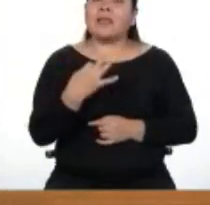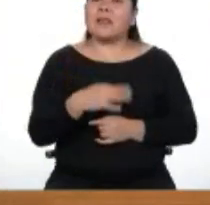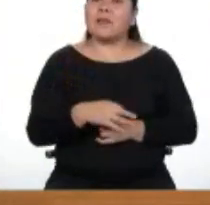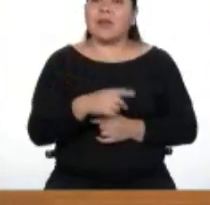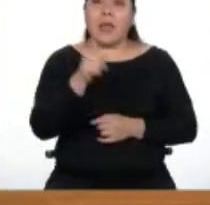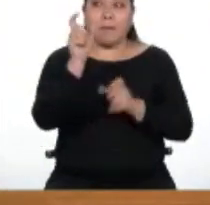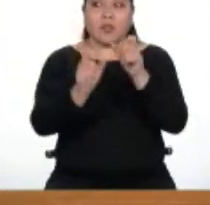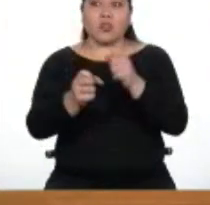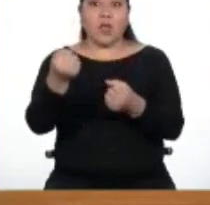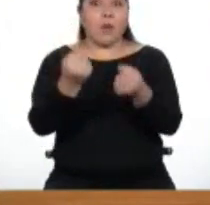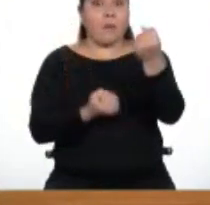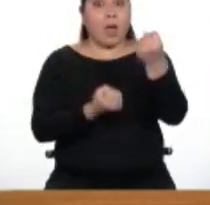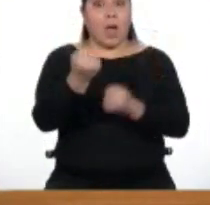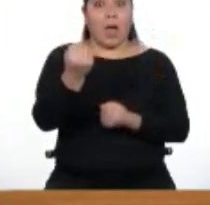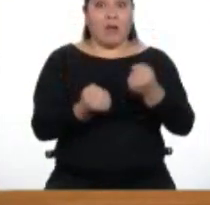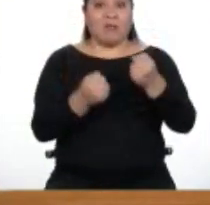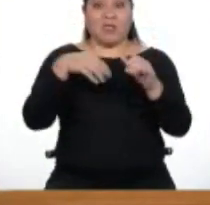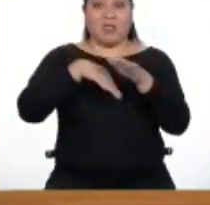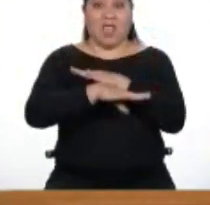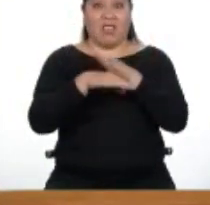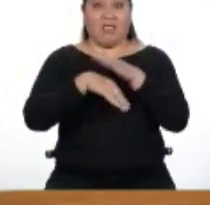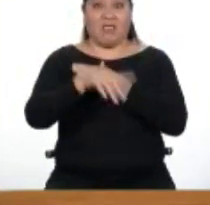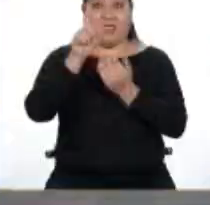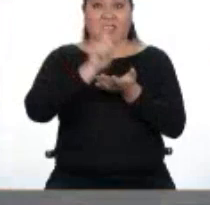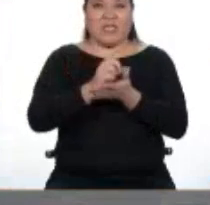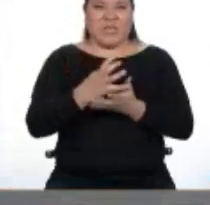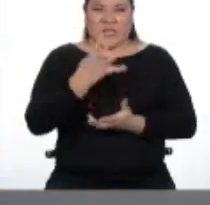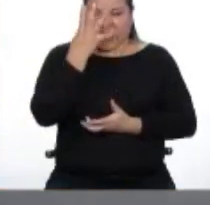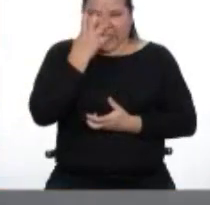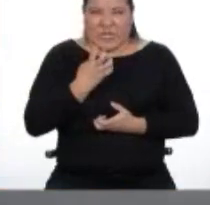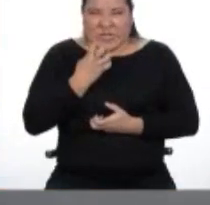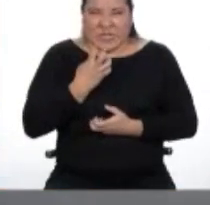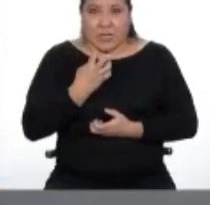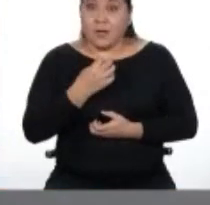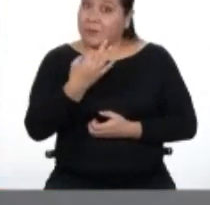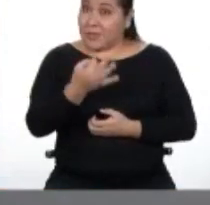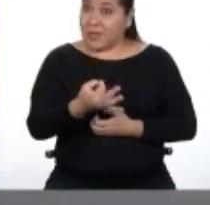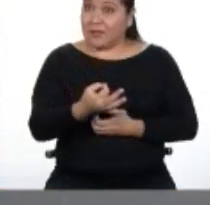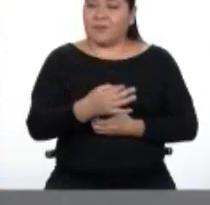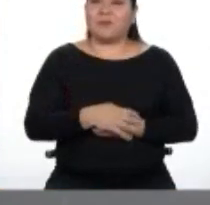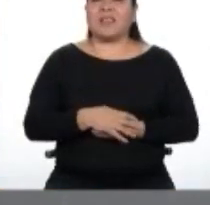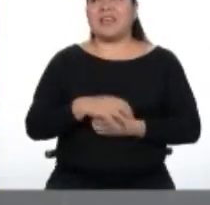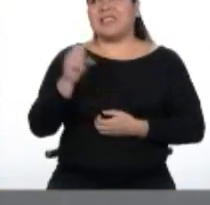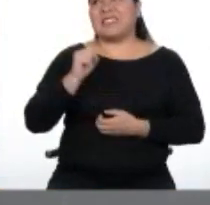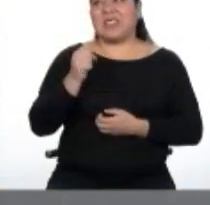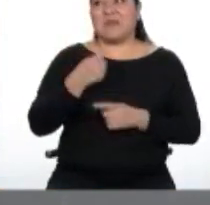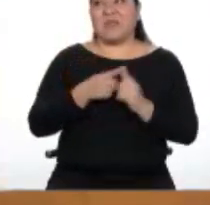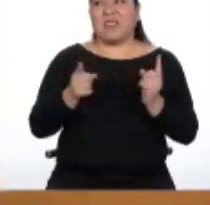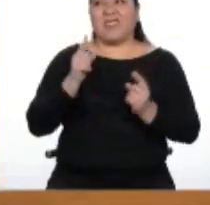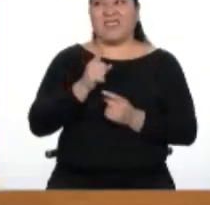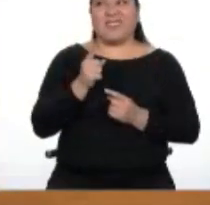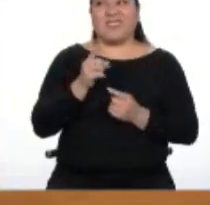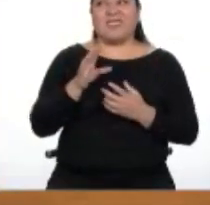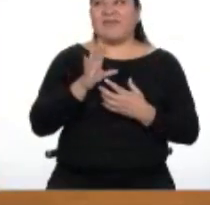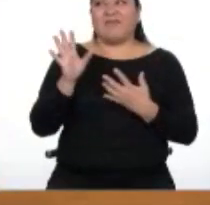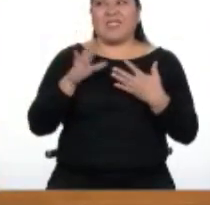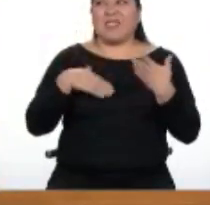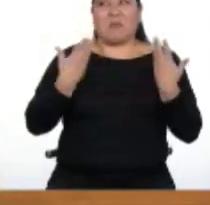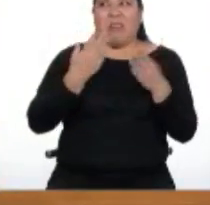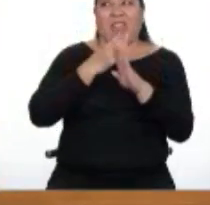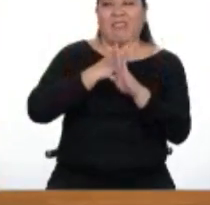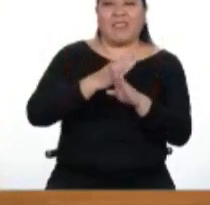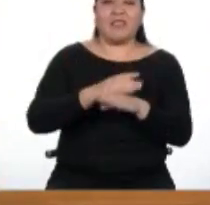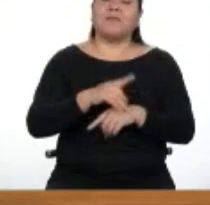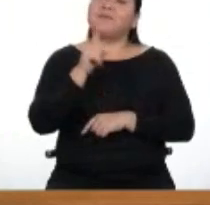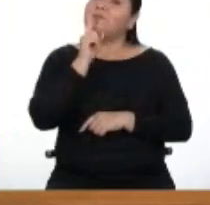nuestra querida ciudad hemos tenido sentimientos de ira, ¿no? Sí, pero creo que eso es inevitable, ¿no? Pero aquí